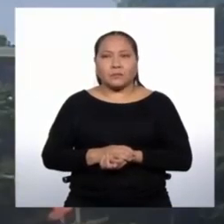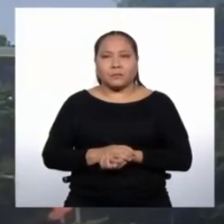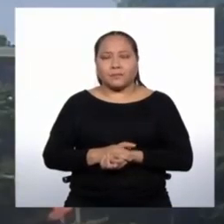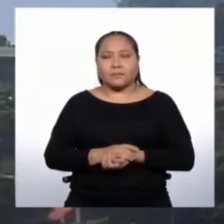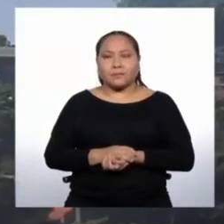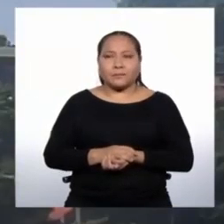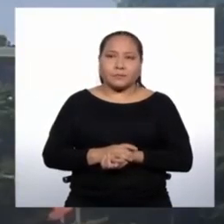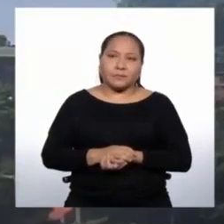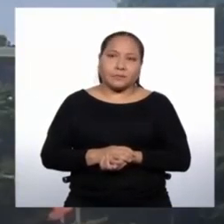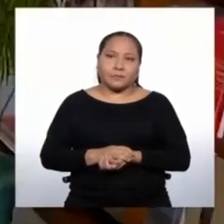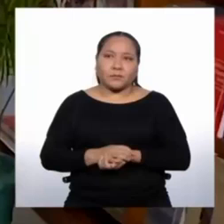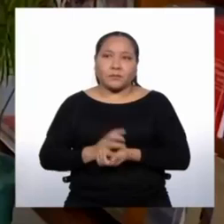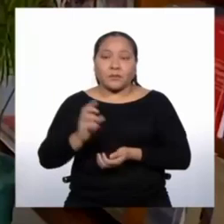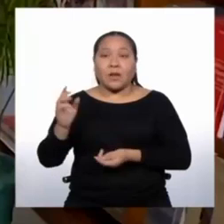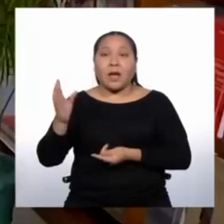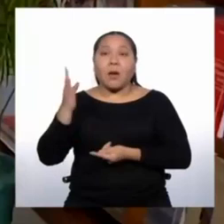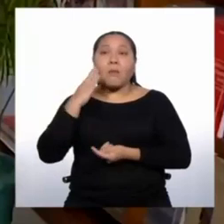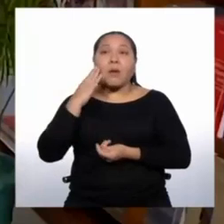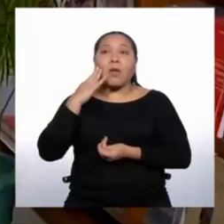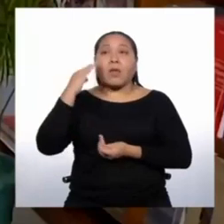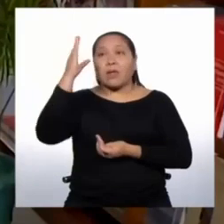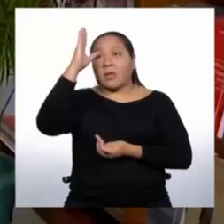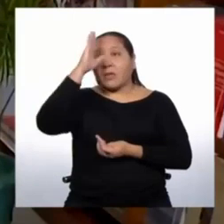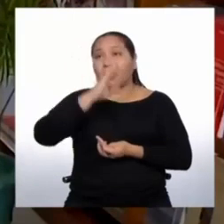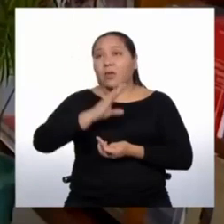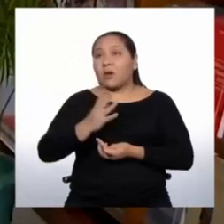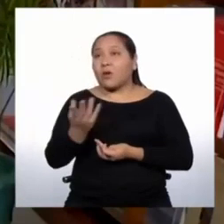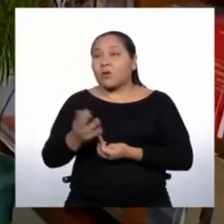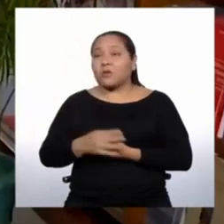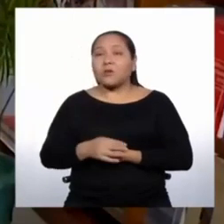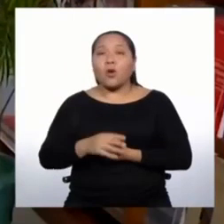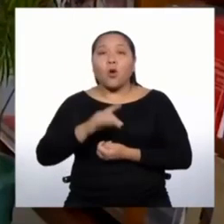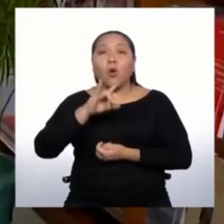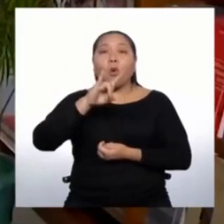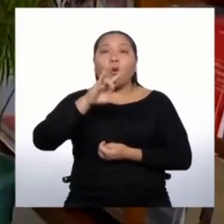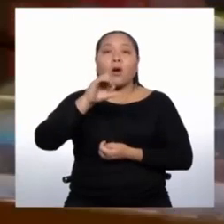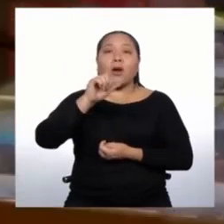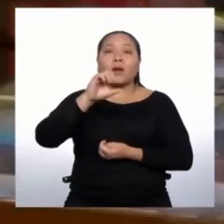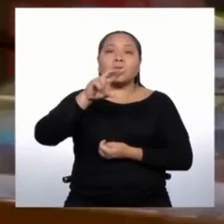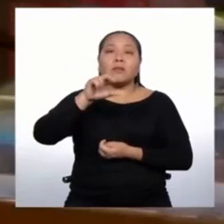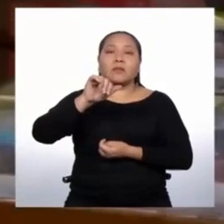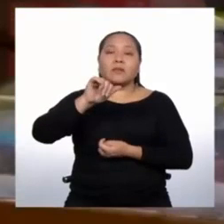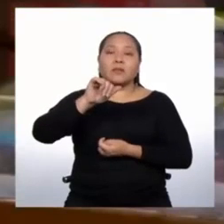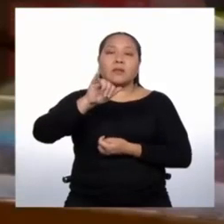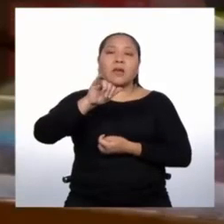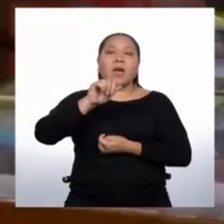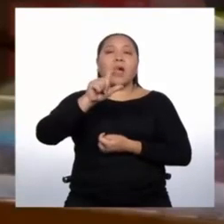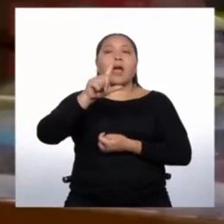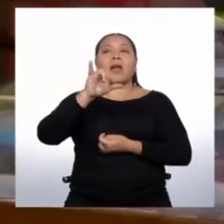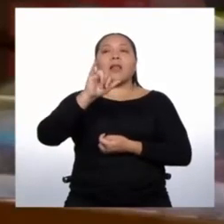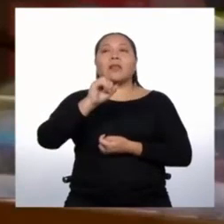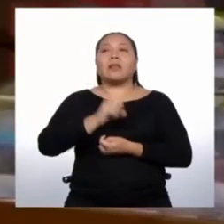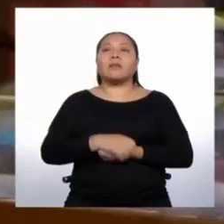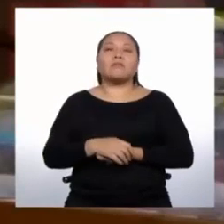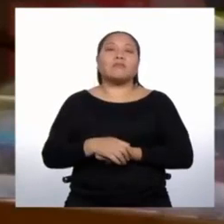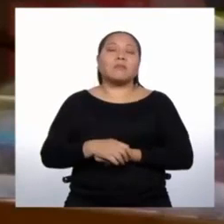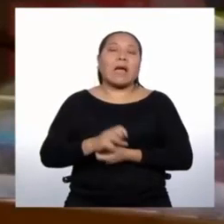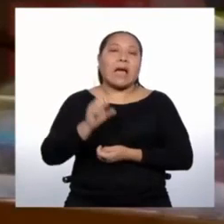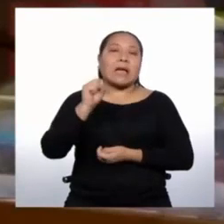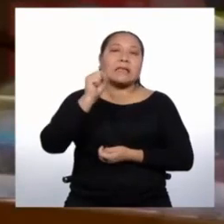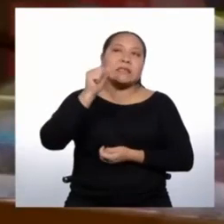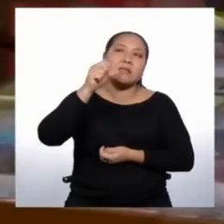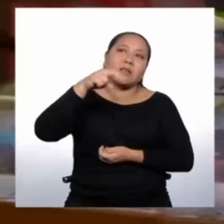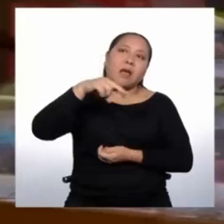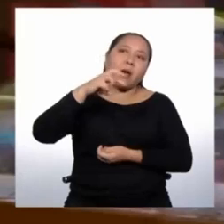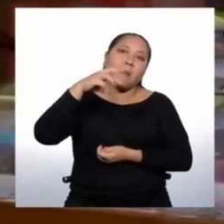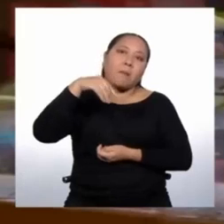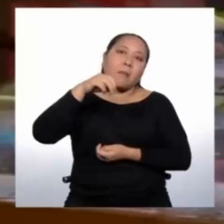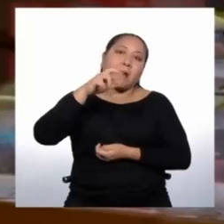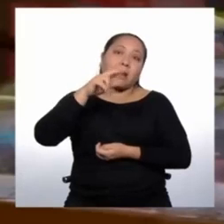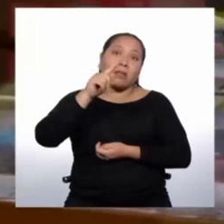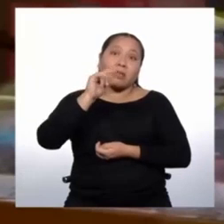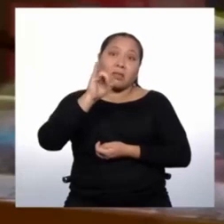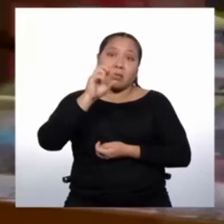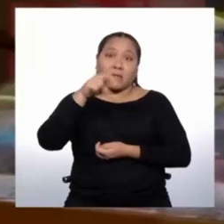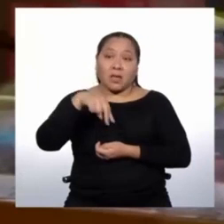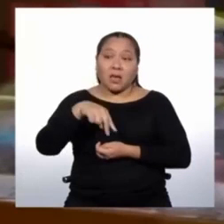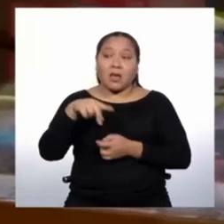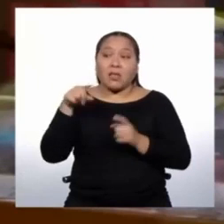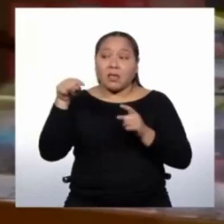Está Madre de Dios, está Uncayali, está San Martín. Asociamos esto a que ahí, en estas